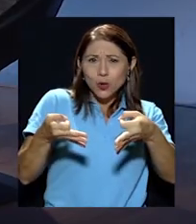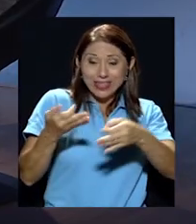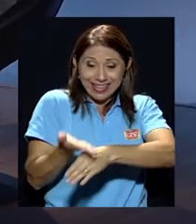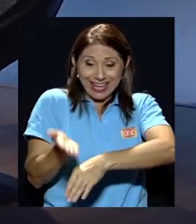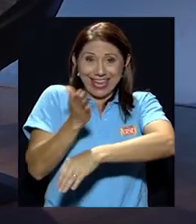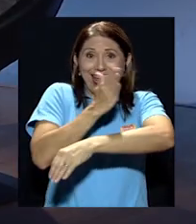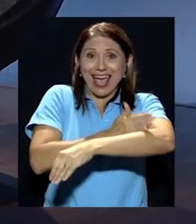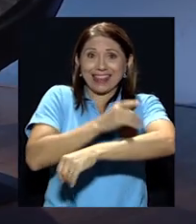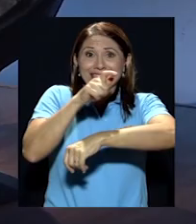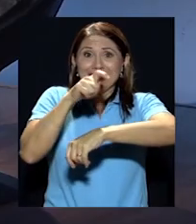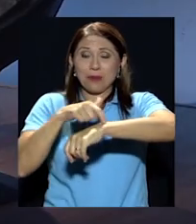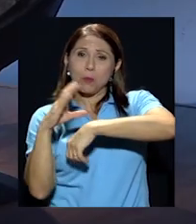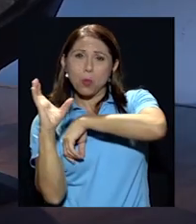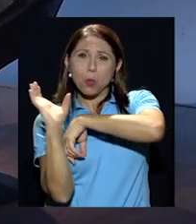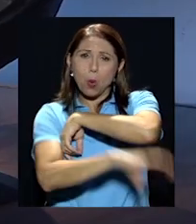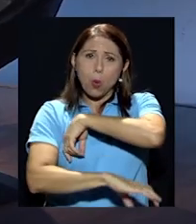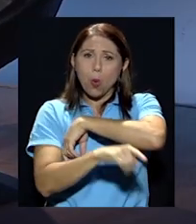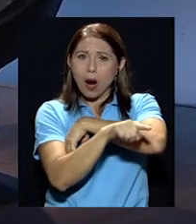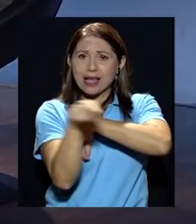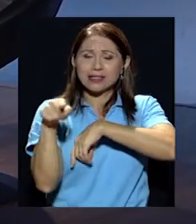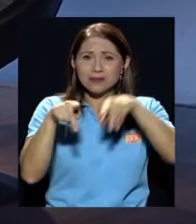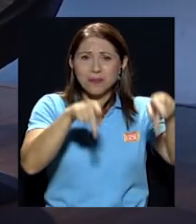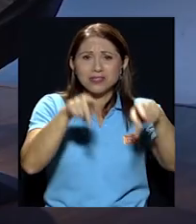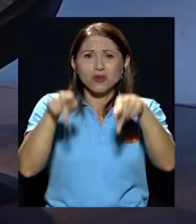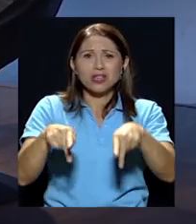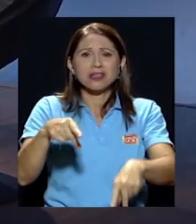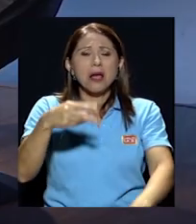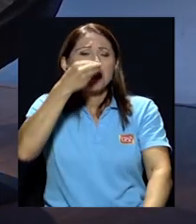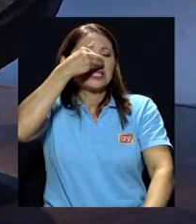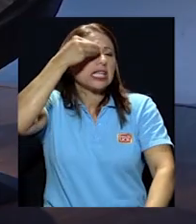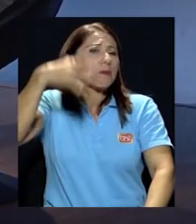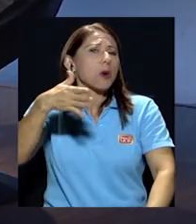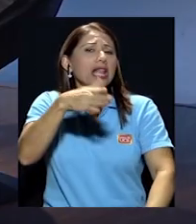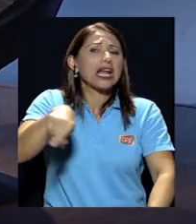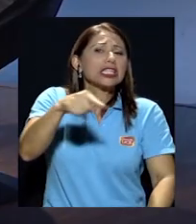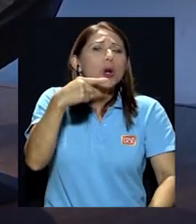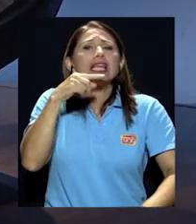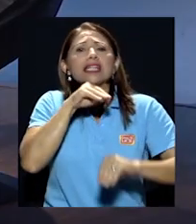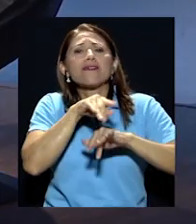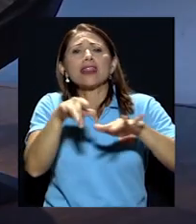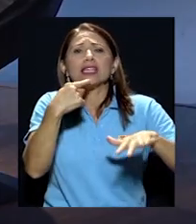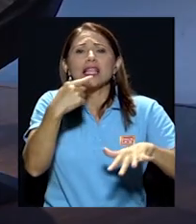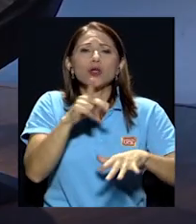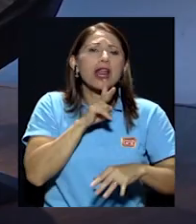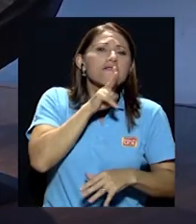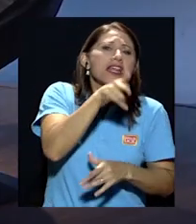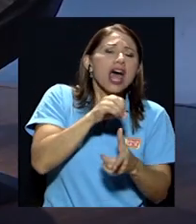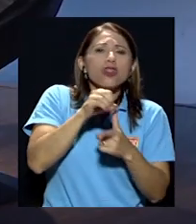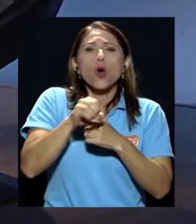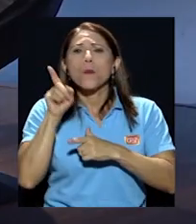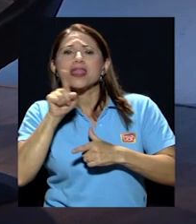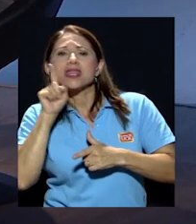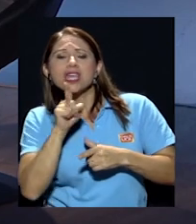previamente a estas personas sin importarles si que los estaba diciendo era verdad, era mentira, era correcto, era